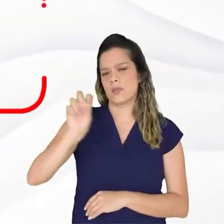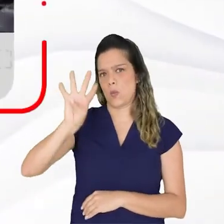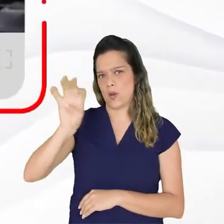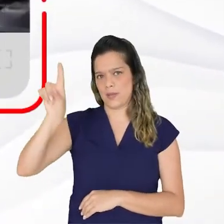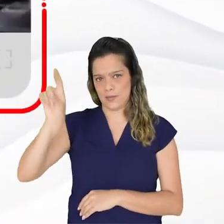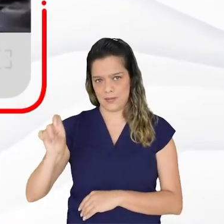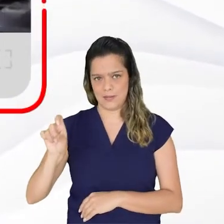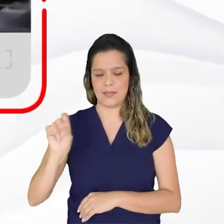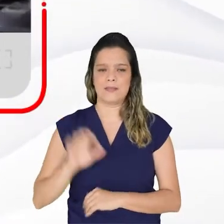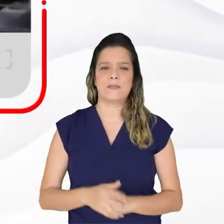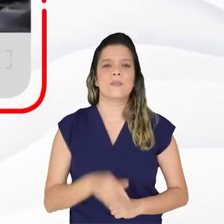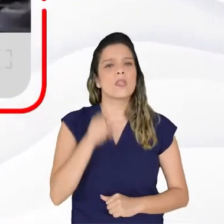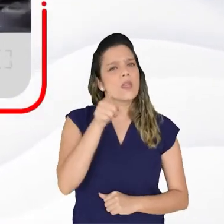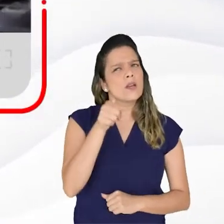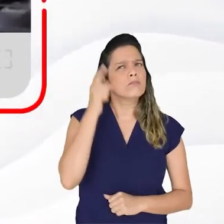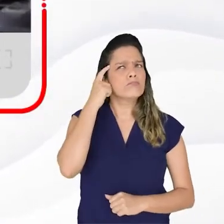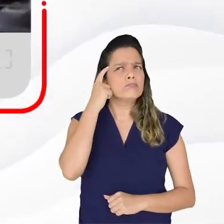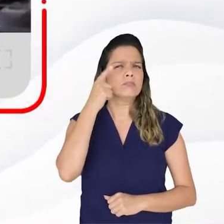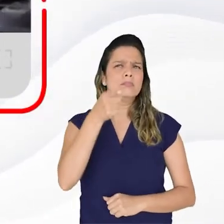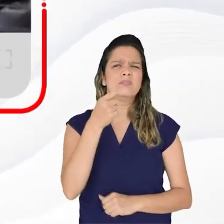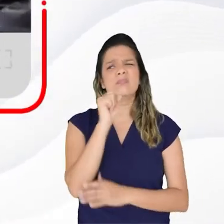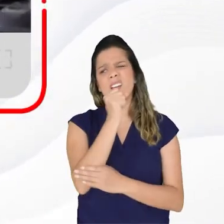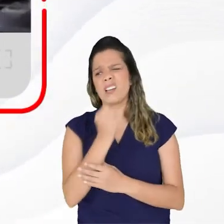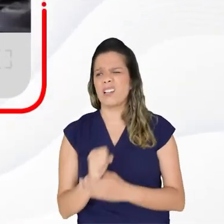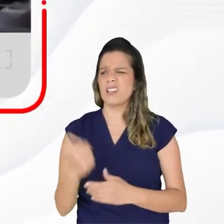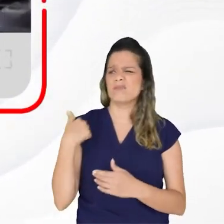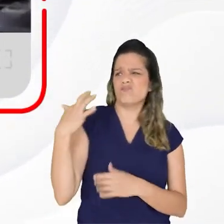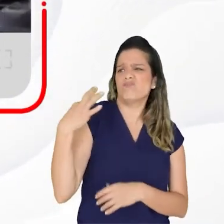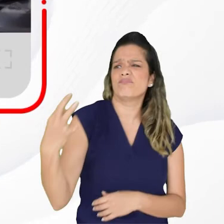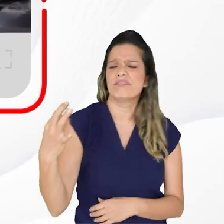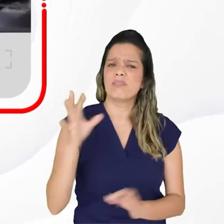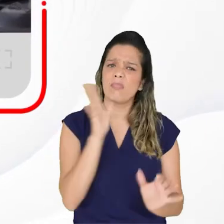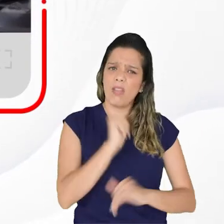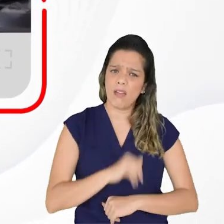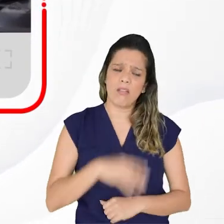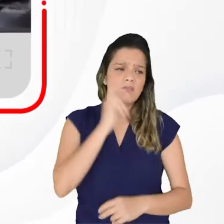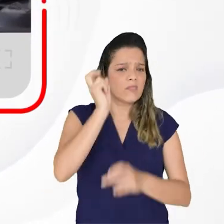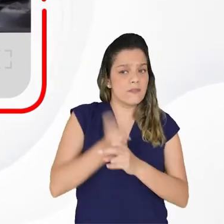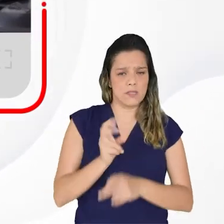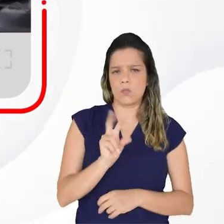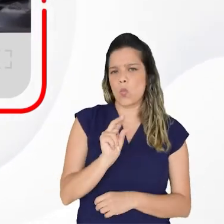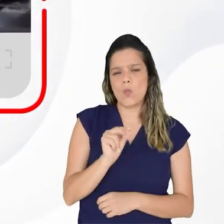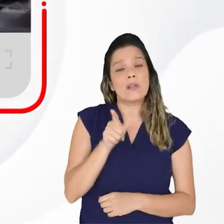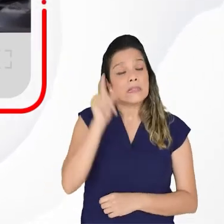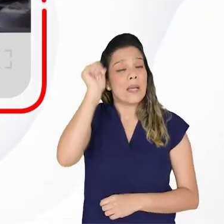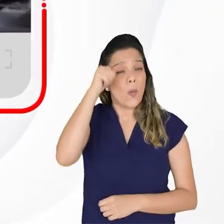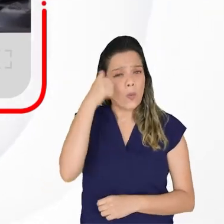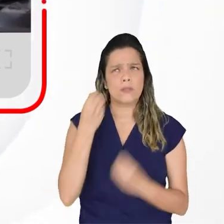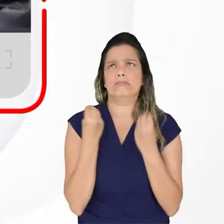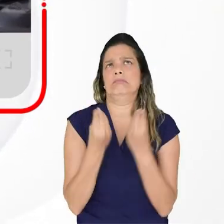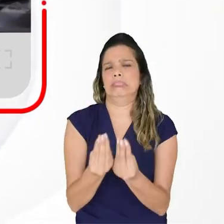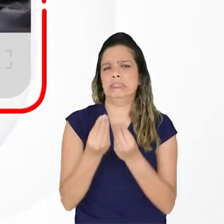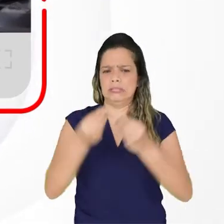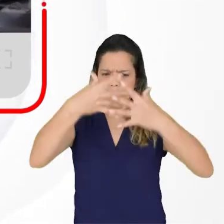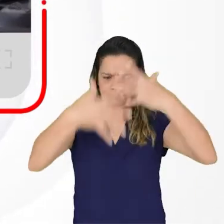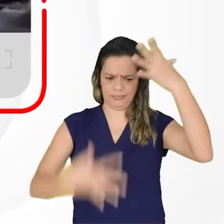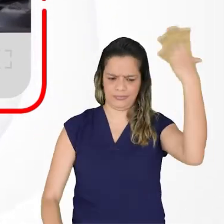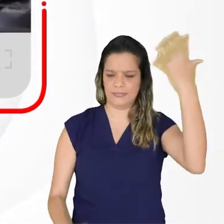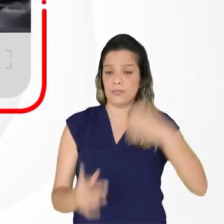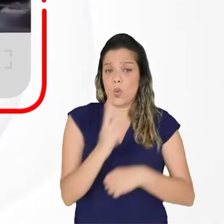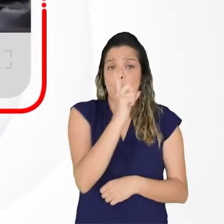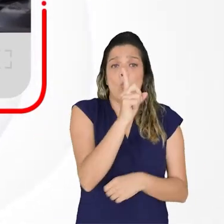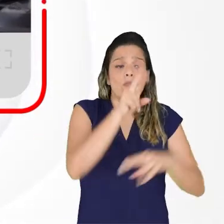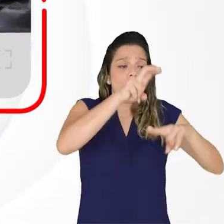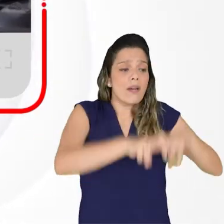No se desanime si no es escogido. Recuerde que estos procesos son muy exigentes y se pueden presentar para un